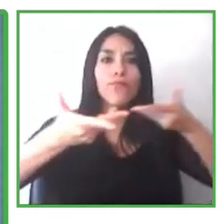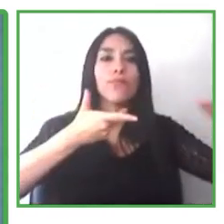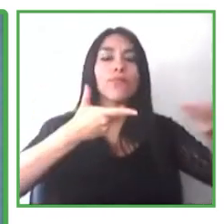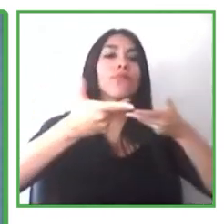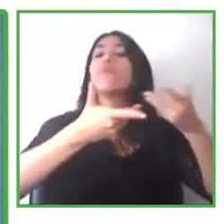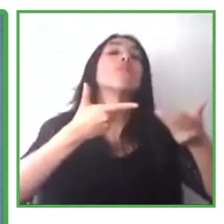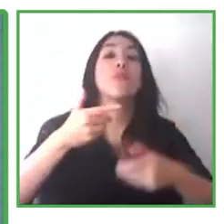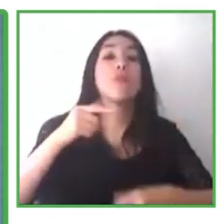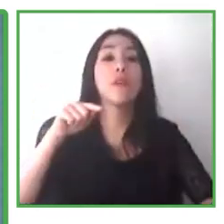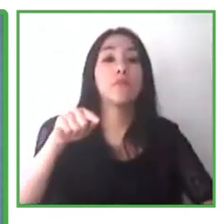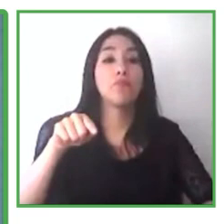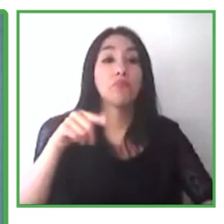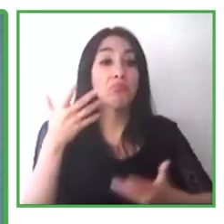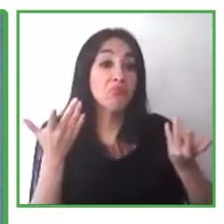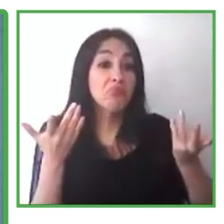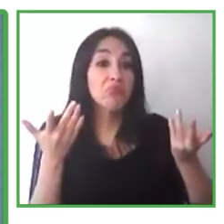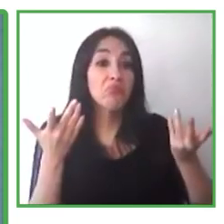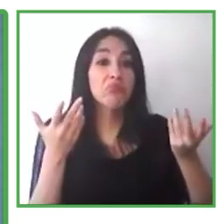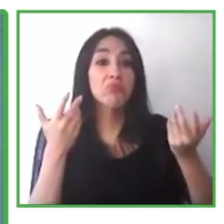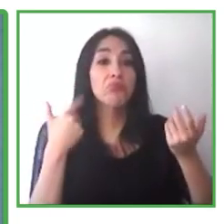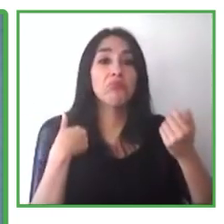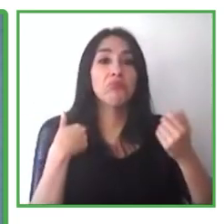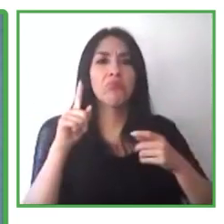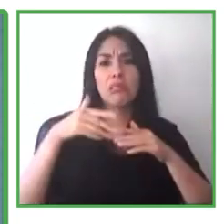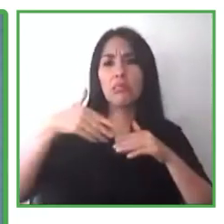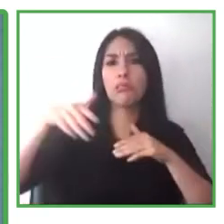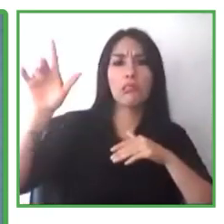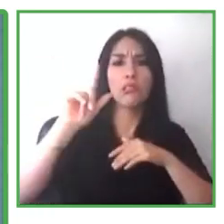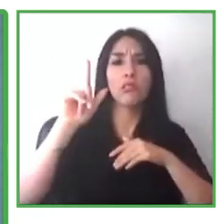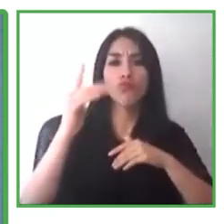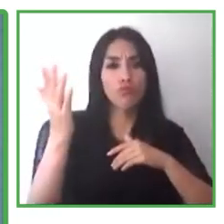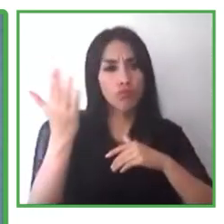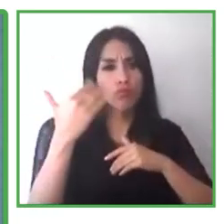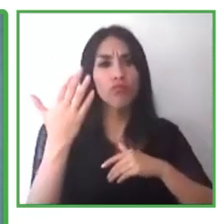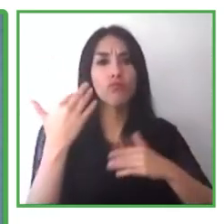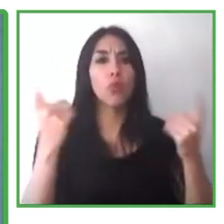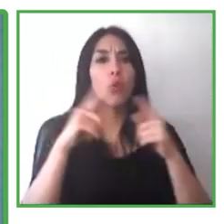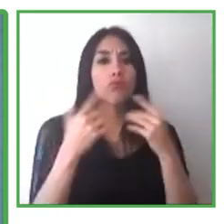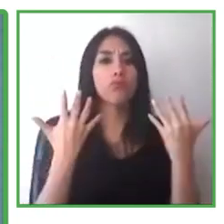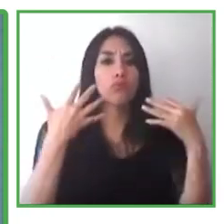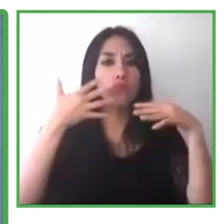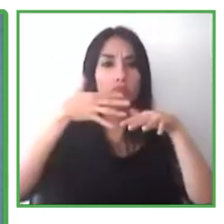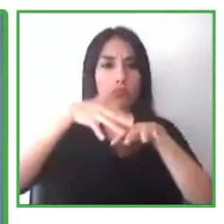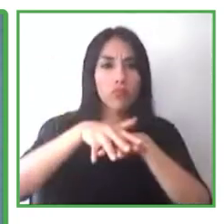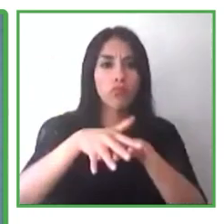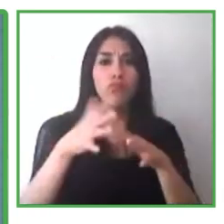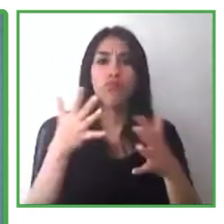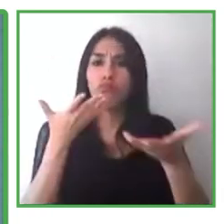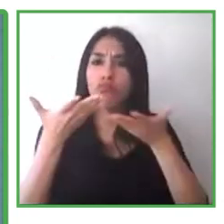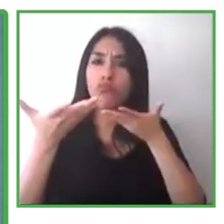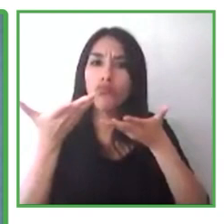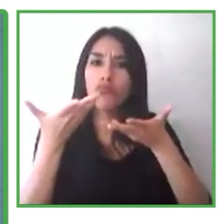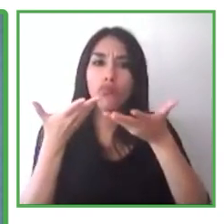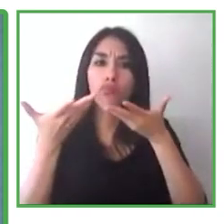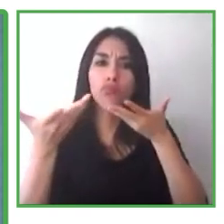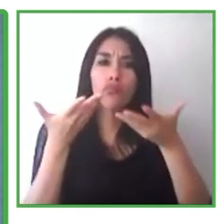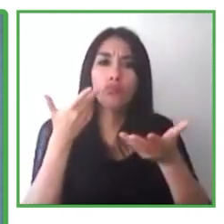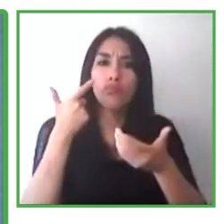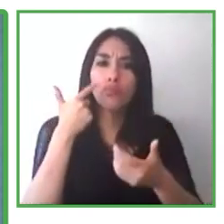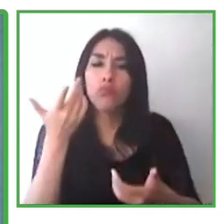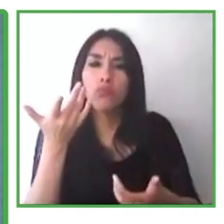analizar sus competencias y sus talentos también. Nos enfocamos más